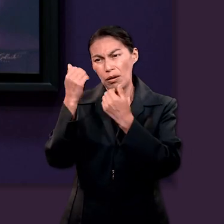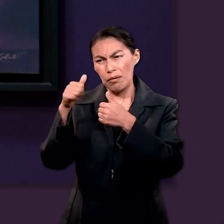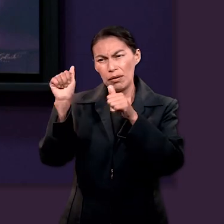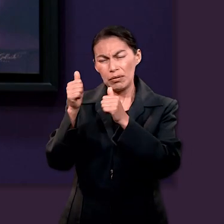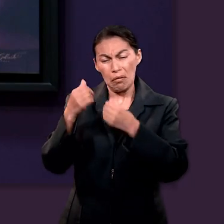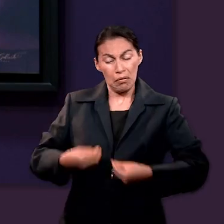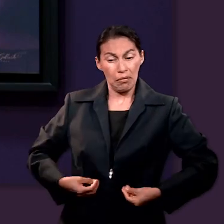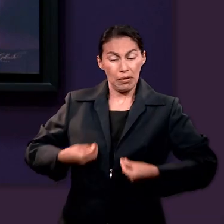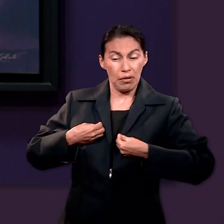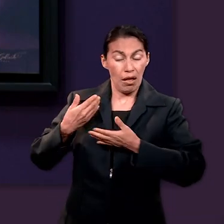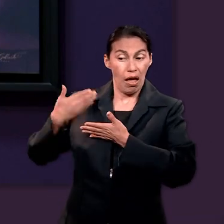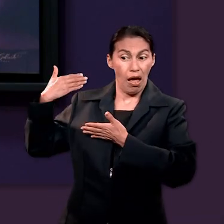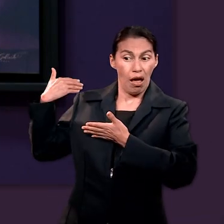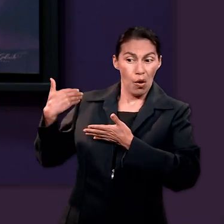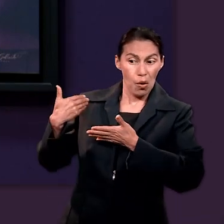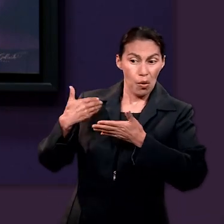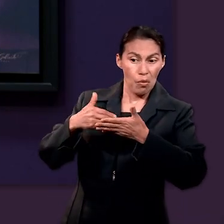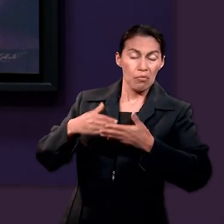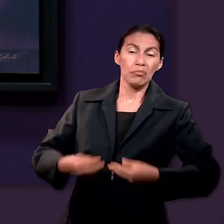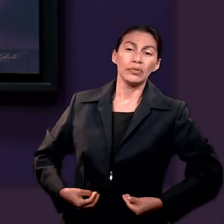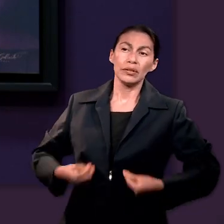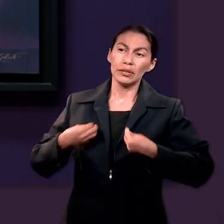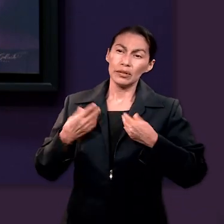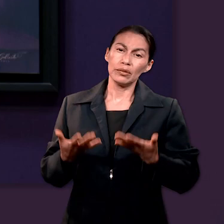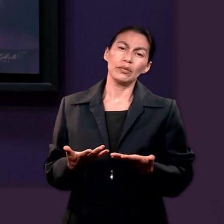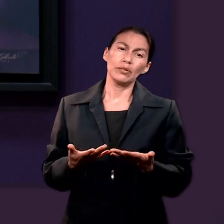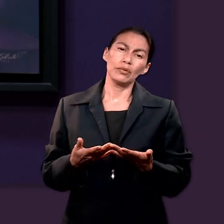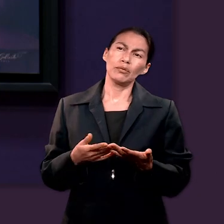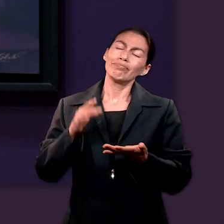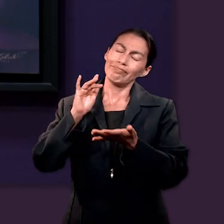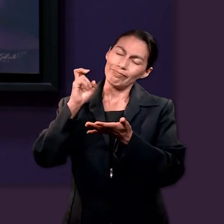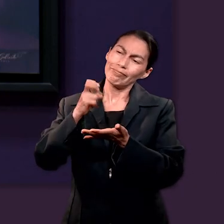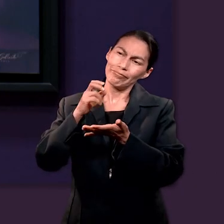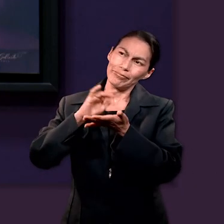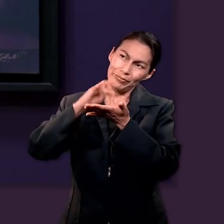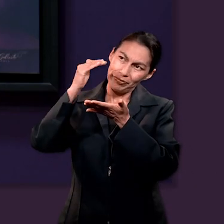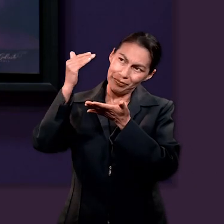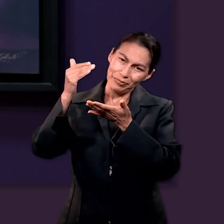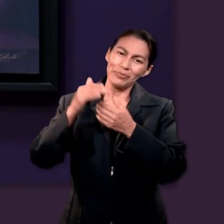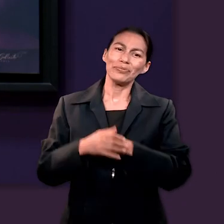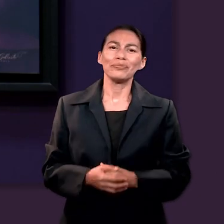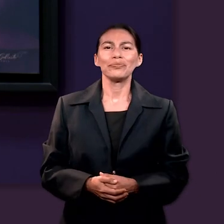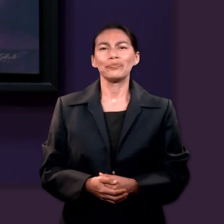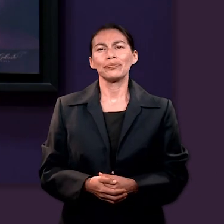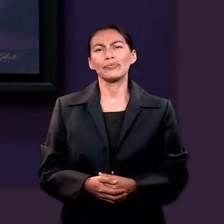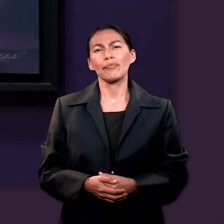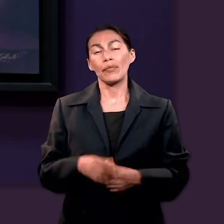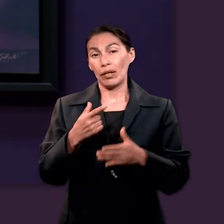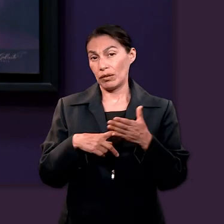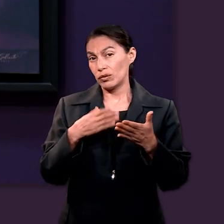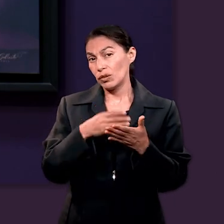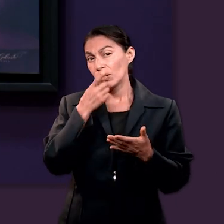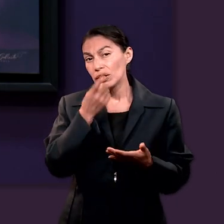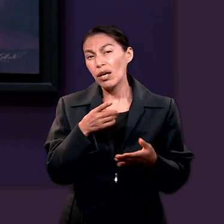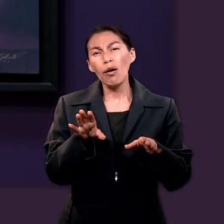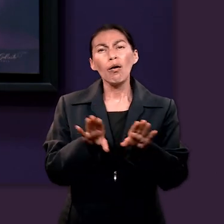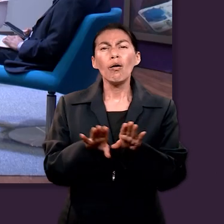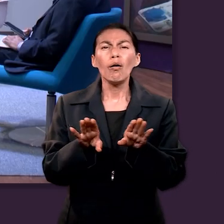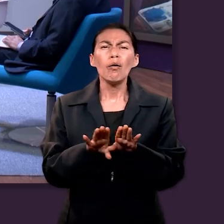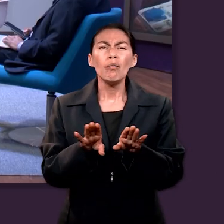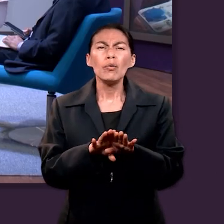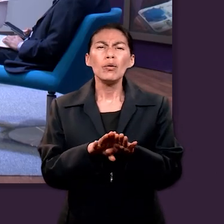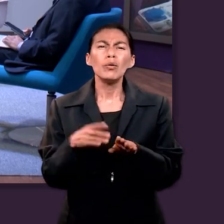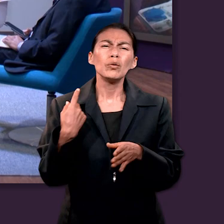hemos visto, lo que hemos vivido, lo que hemos escuchado, como dice la Biblia. Creo que más que nada es por gratitud. La